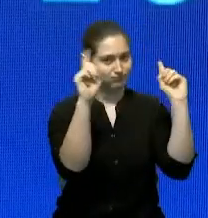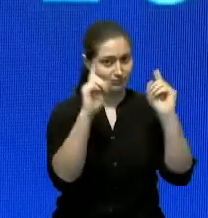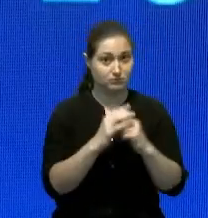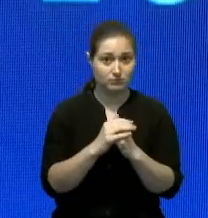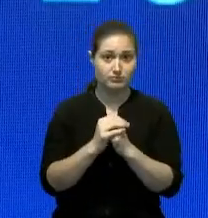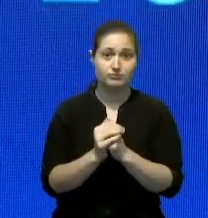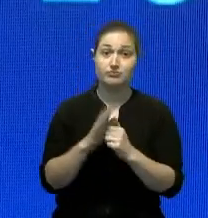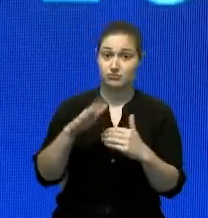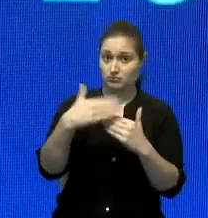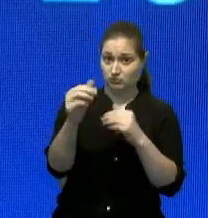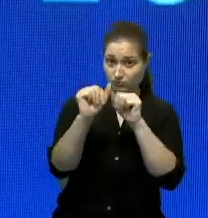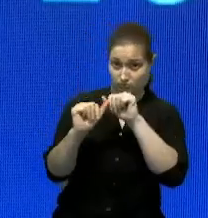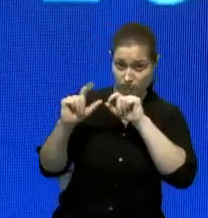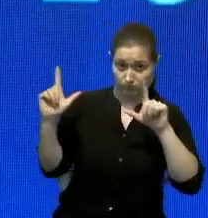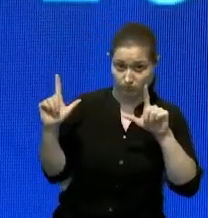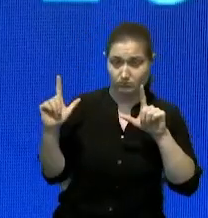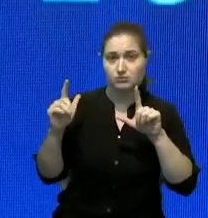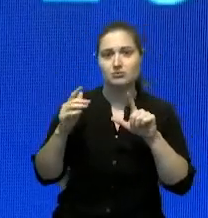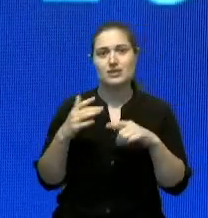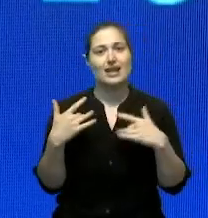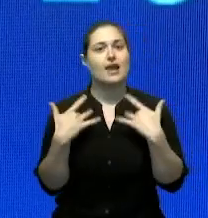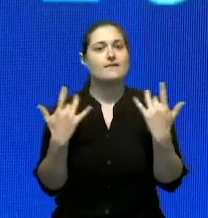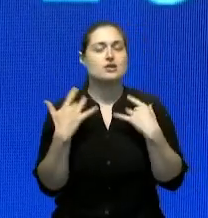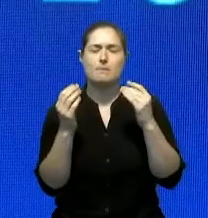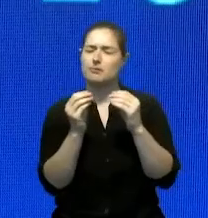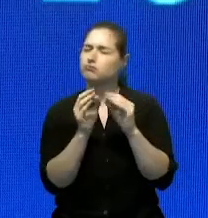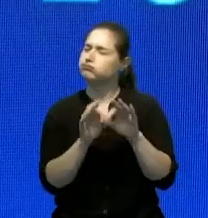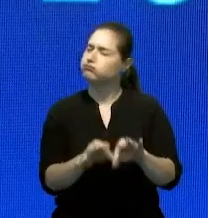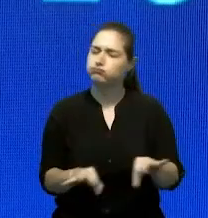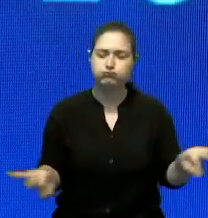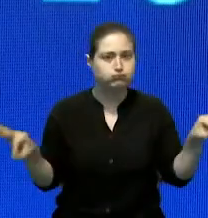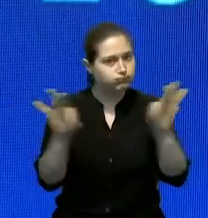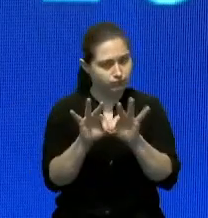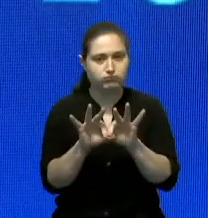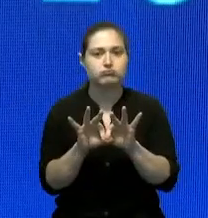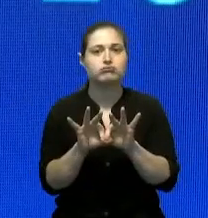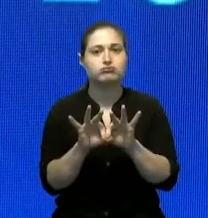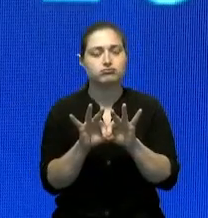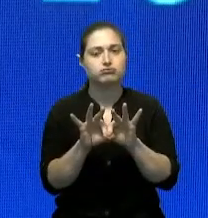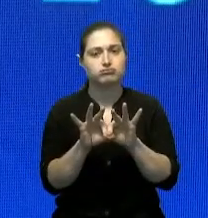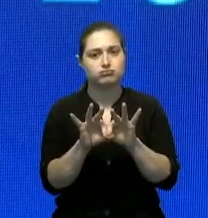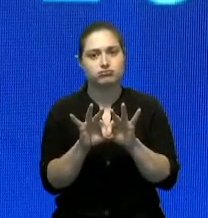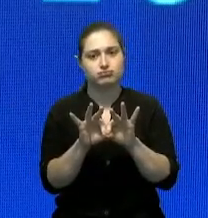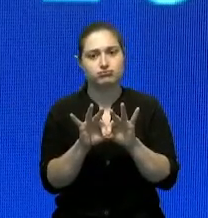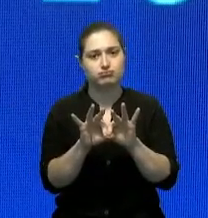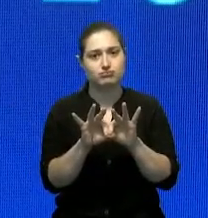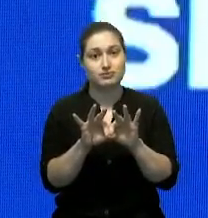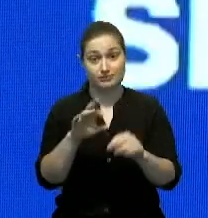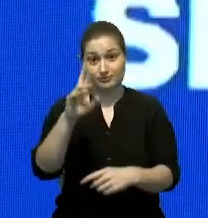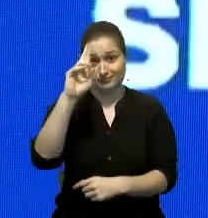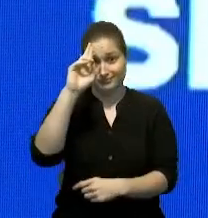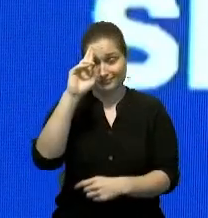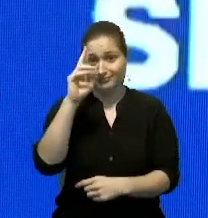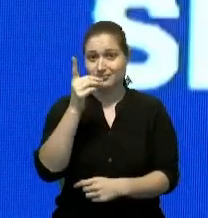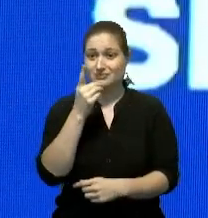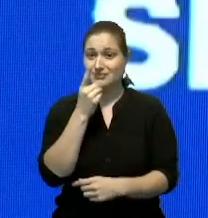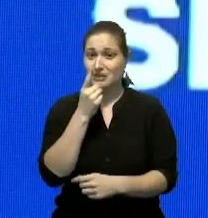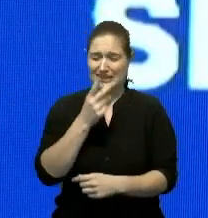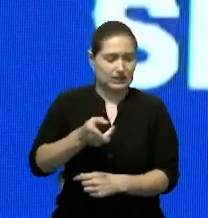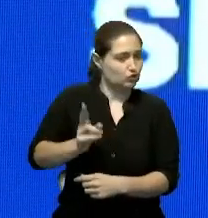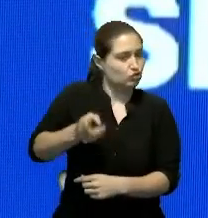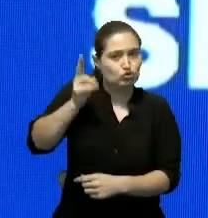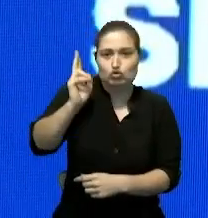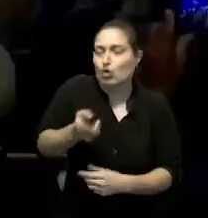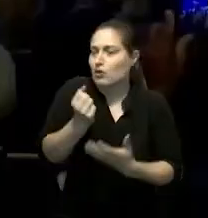quizás lo que va a ser el evento más importante que la República Dominicana jamás haya tenido que es